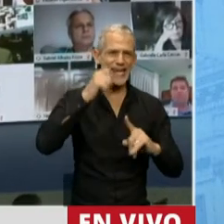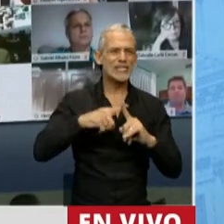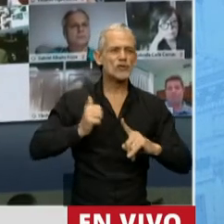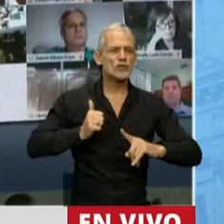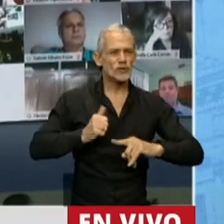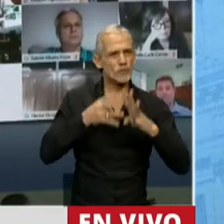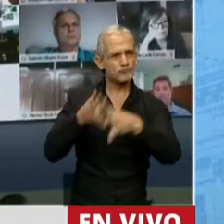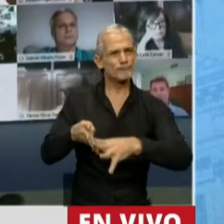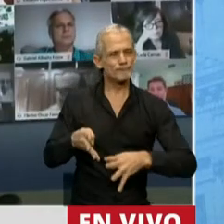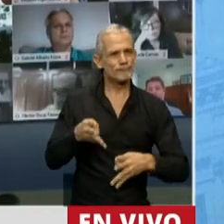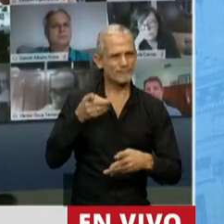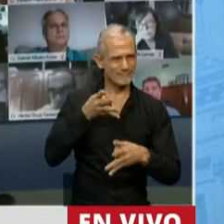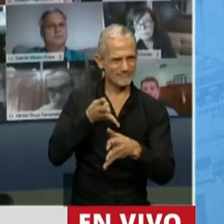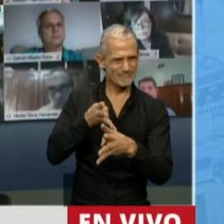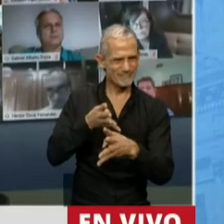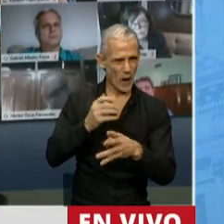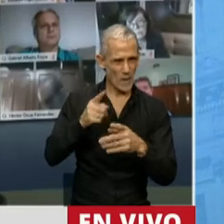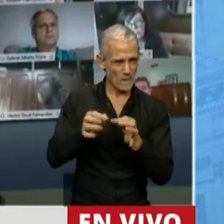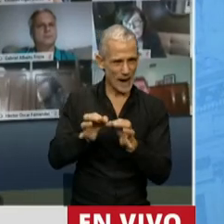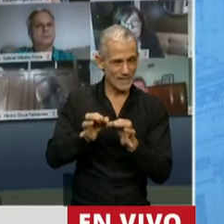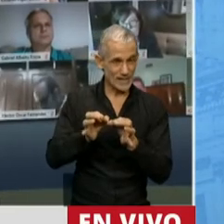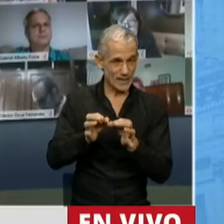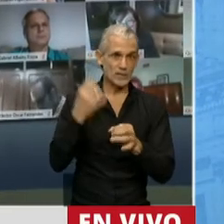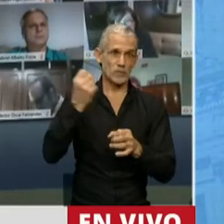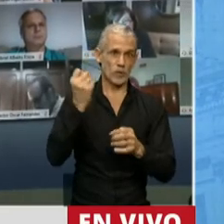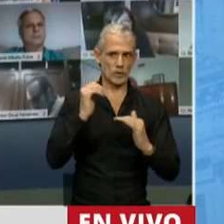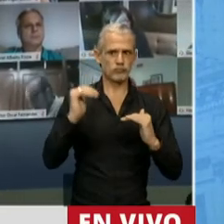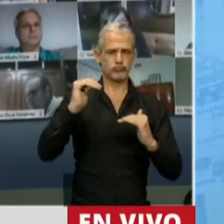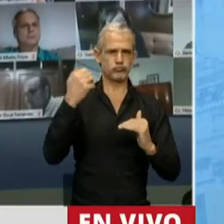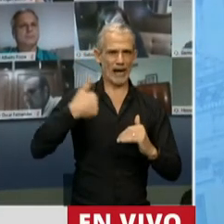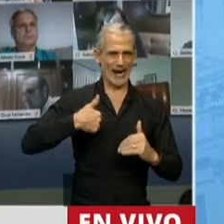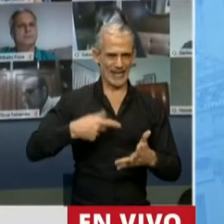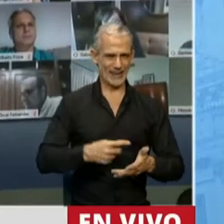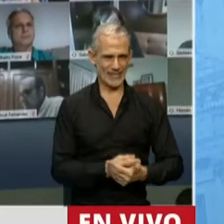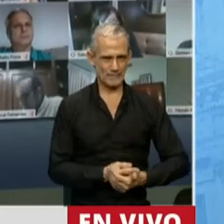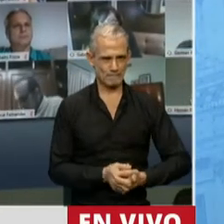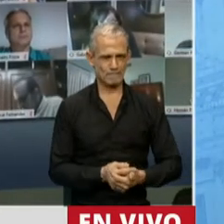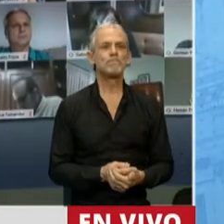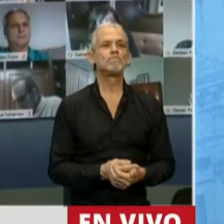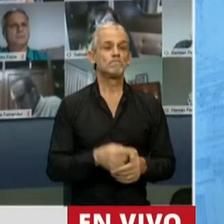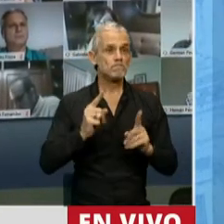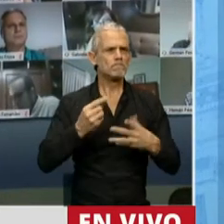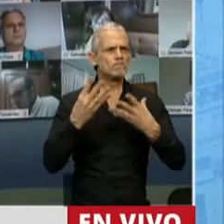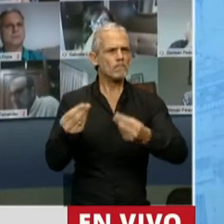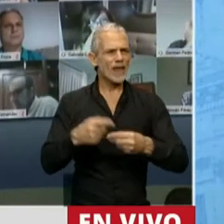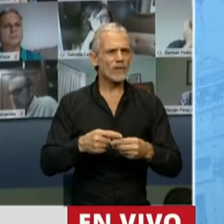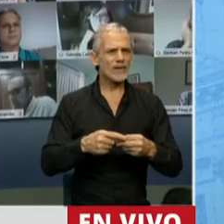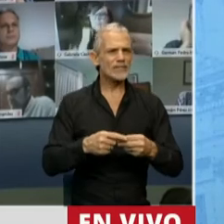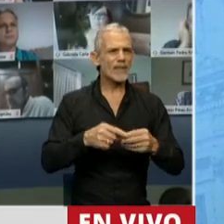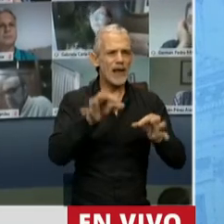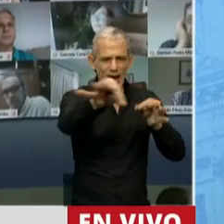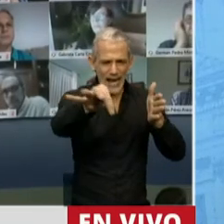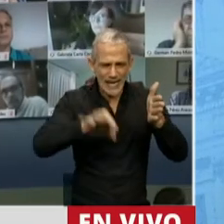destacado en todos estos tiempos y en estos días en la República Argentina. La definición y la defensa del límite